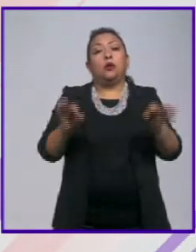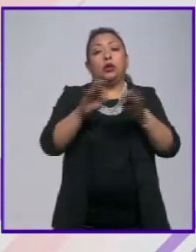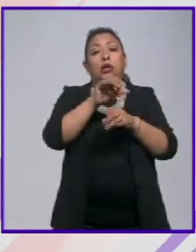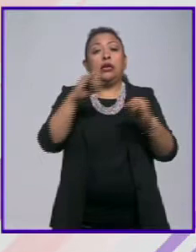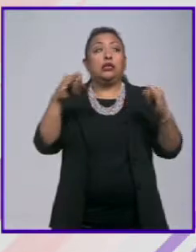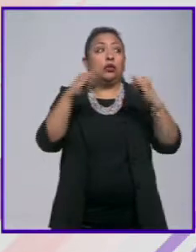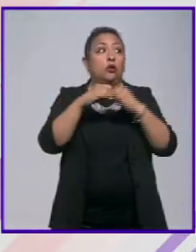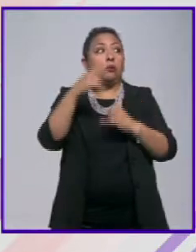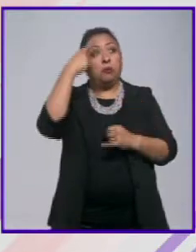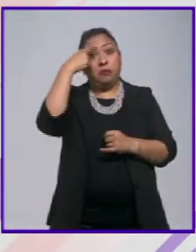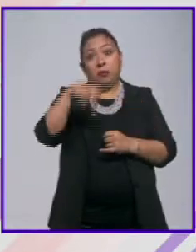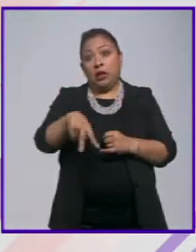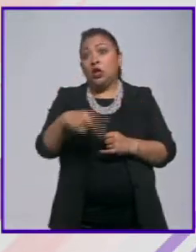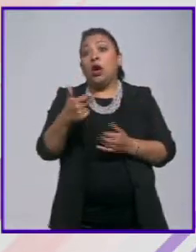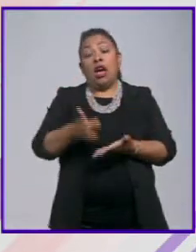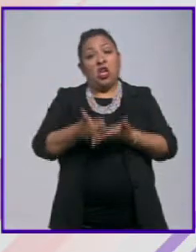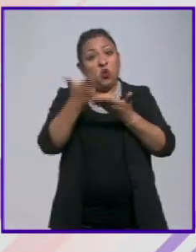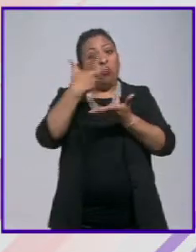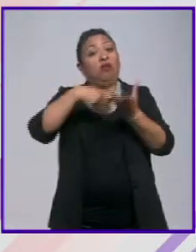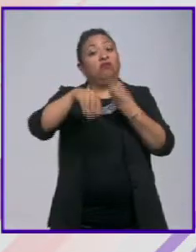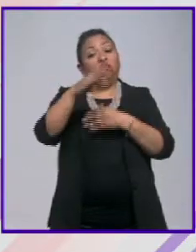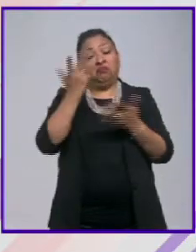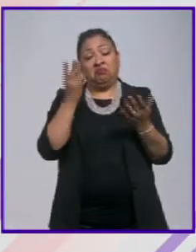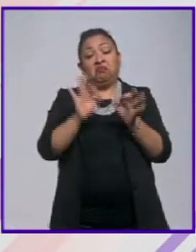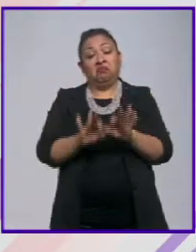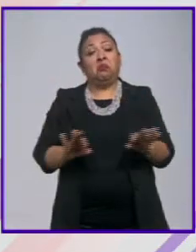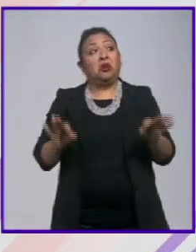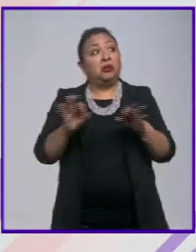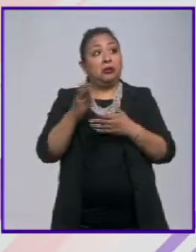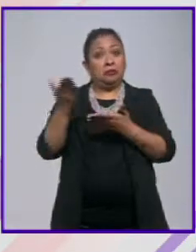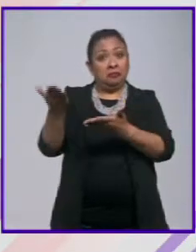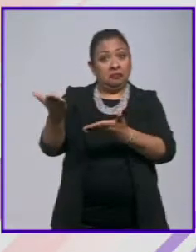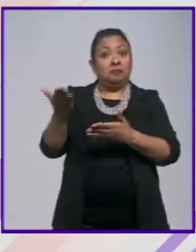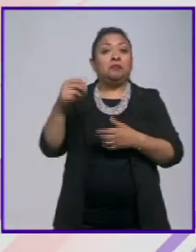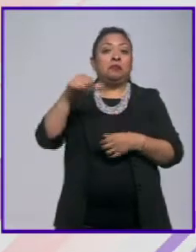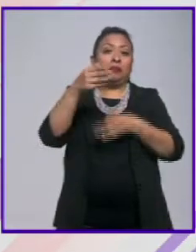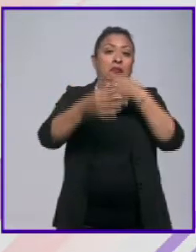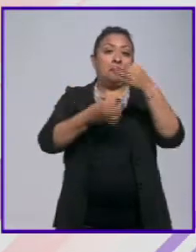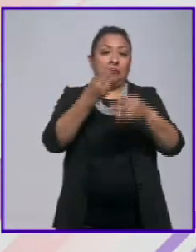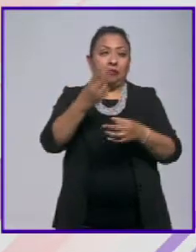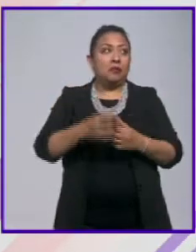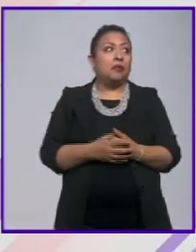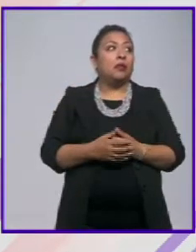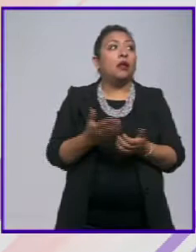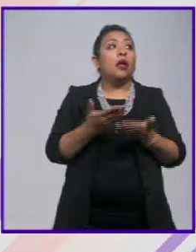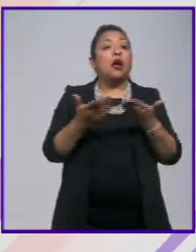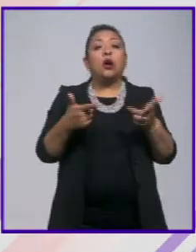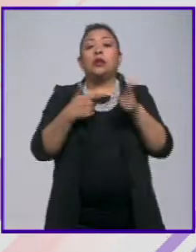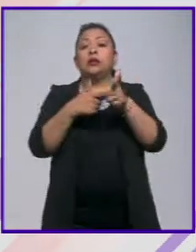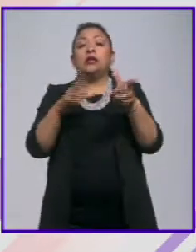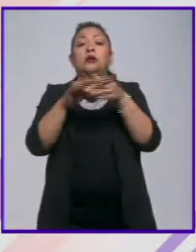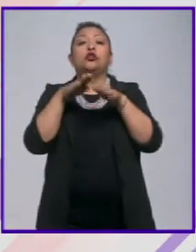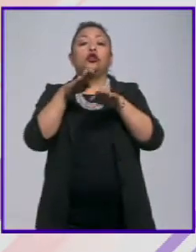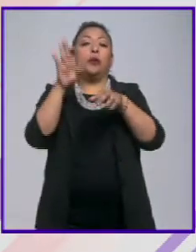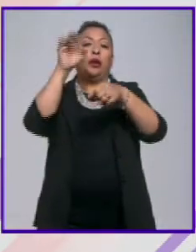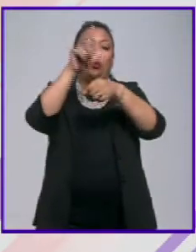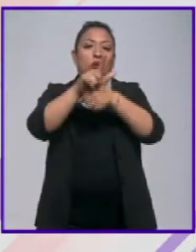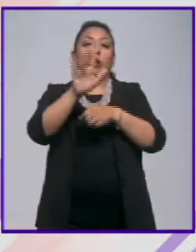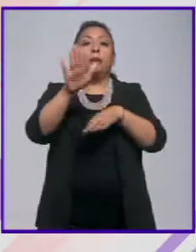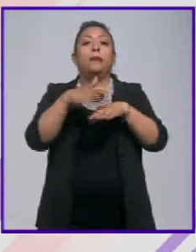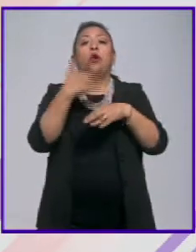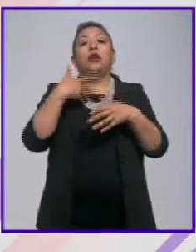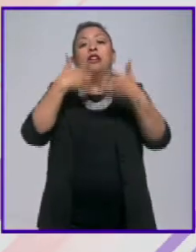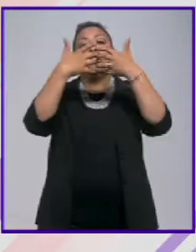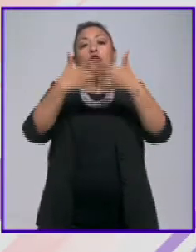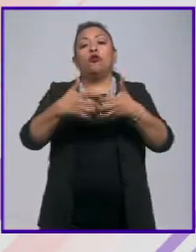culturales en México México alternativa económica ahí está ya lo escucharon aquí en Noticias 22 vamos a seguir hablando de cultura Rafael porque la